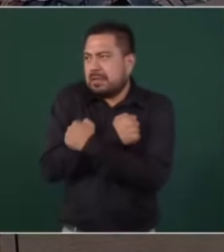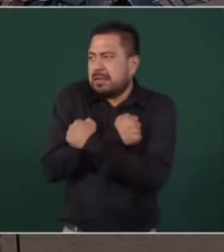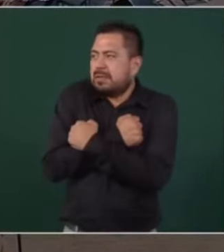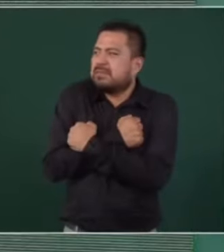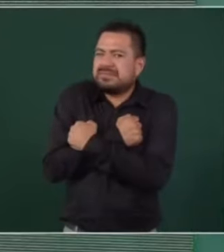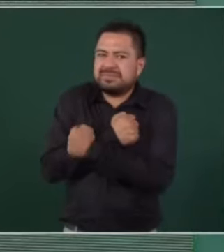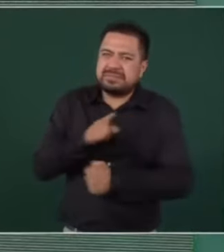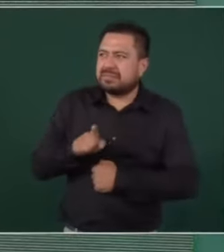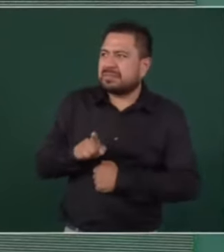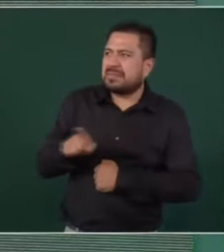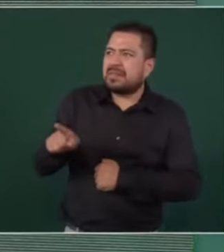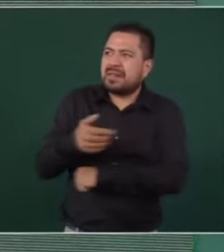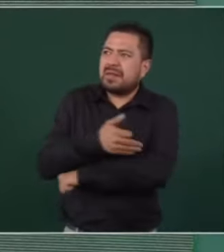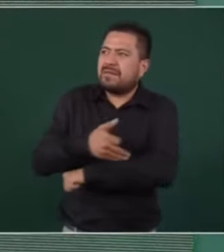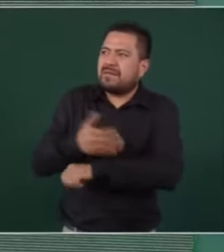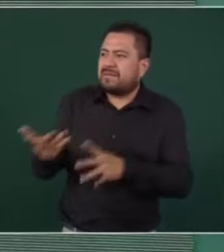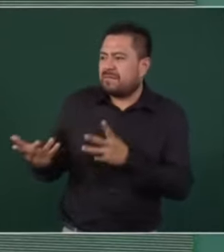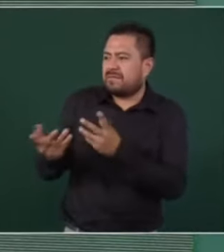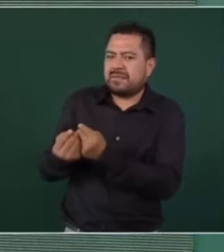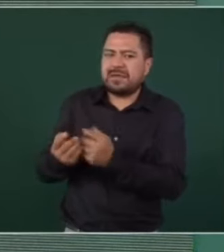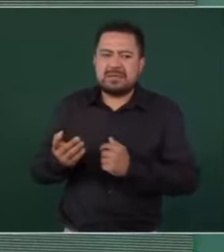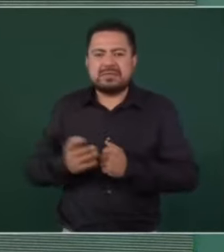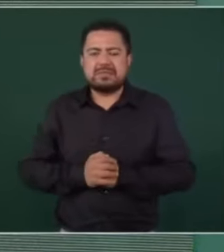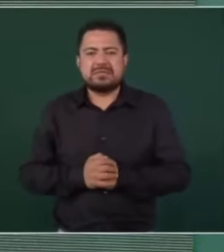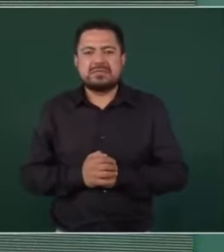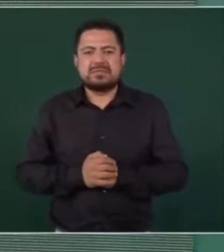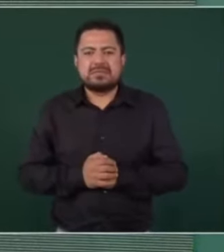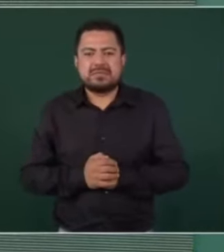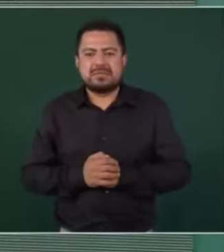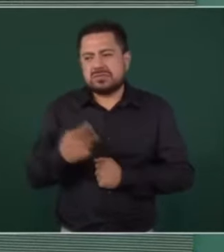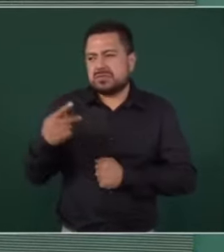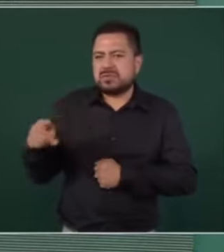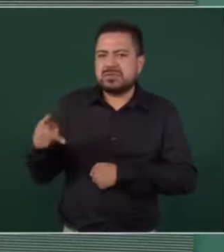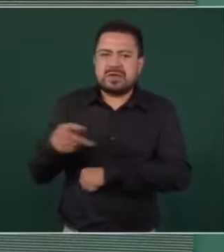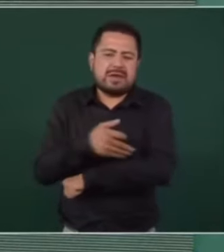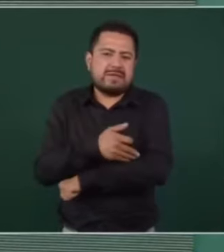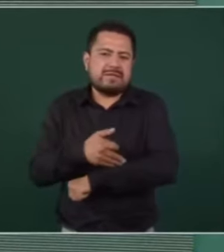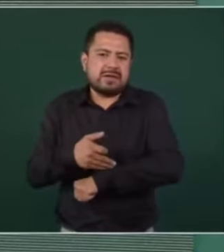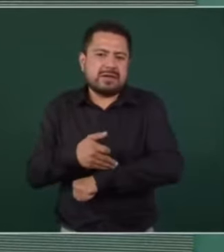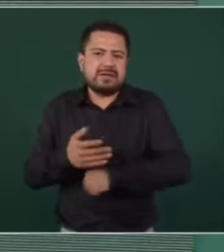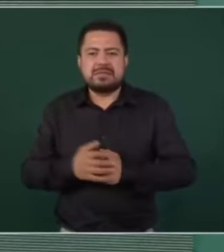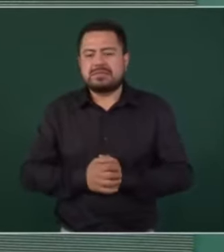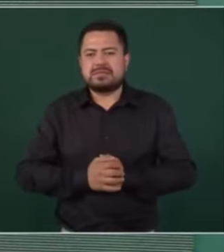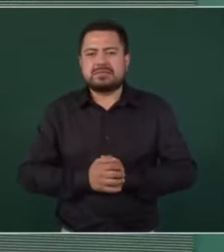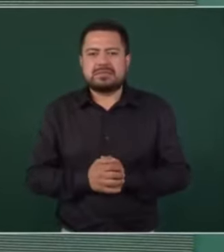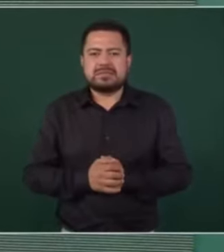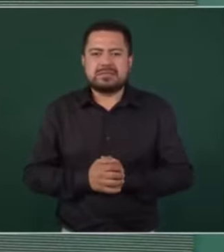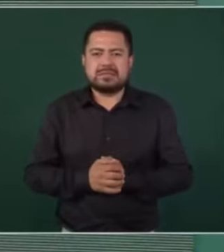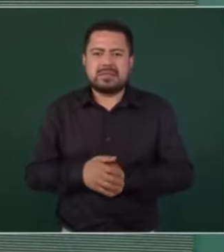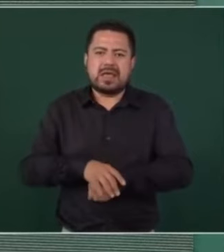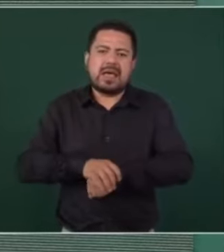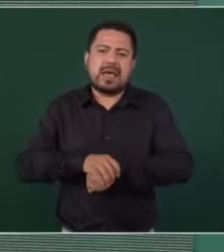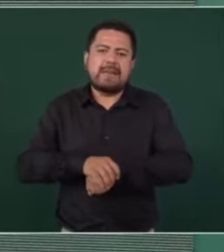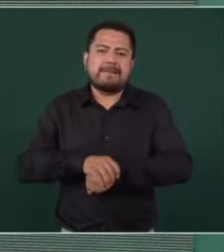a sus familiares, a sus